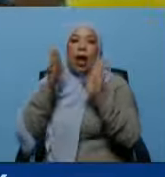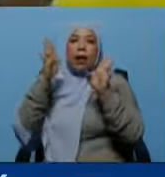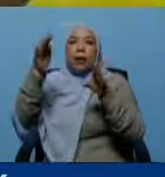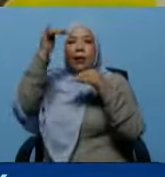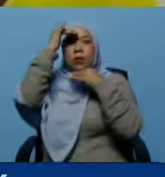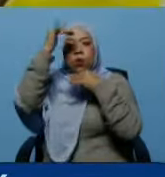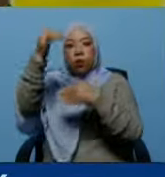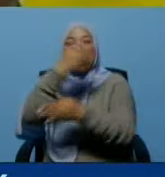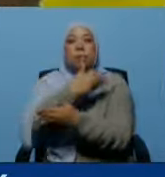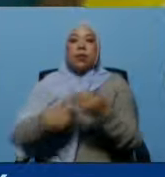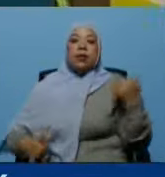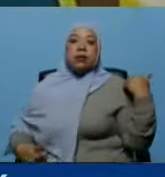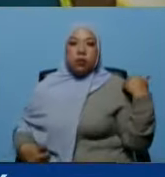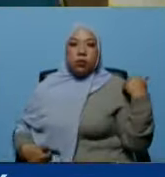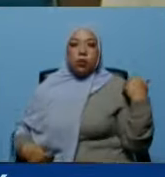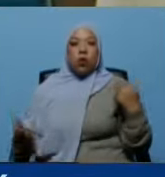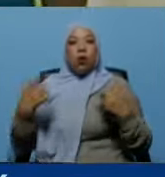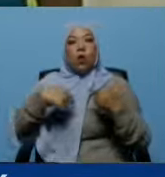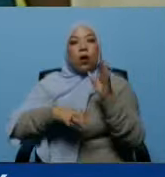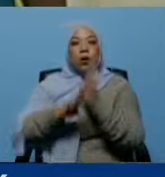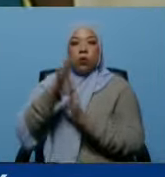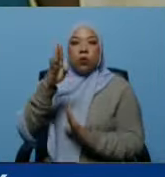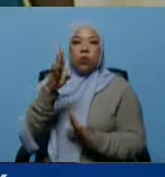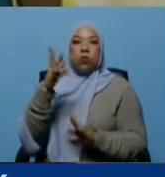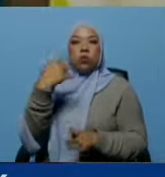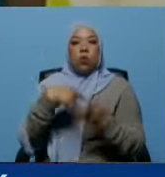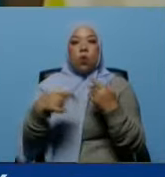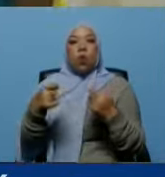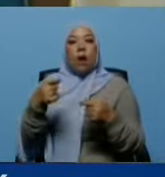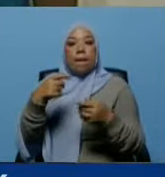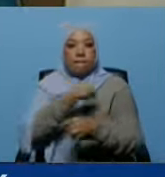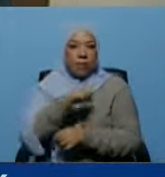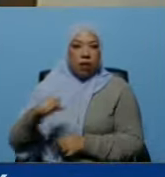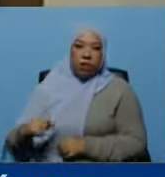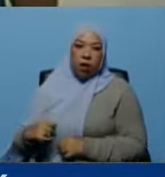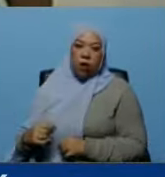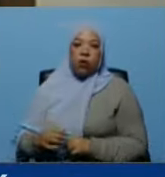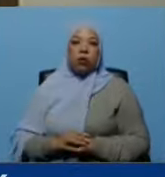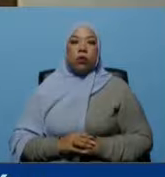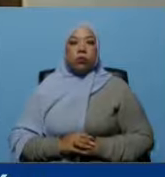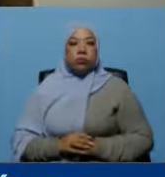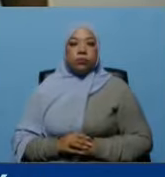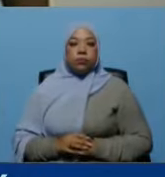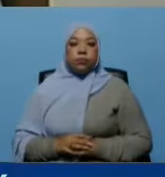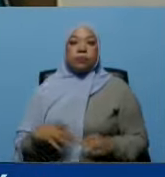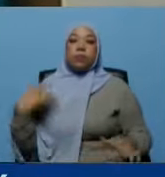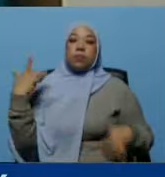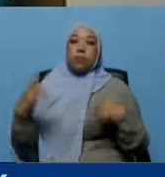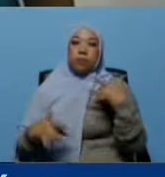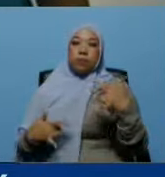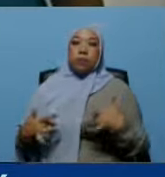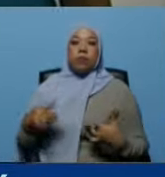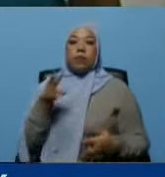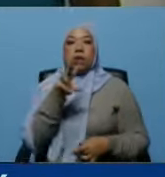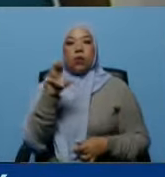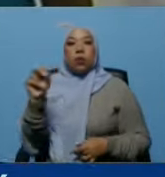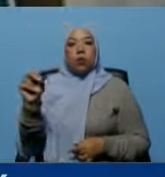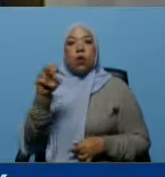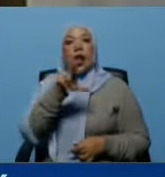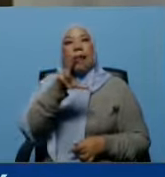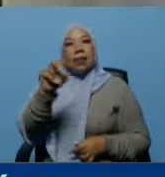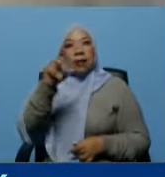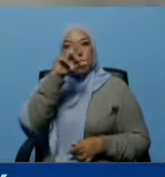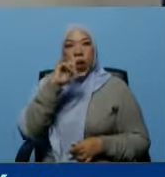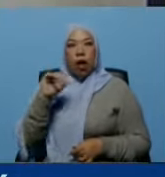presidente que fue recuperado desde las manos del sector privado hace más de 20 de 20 30